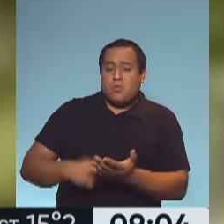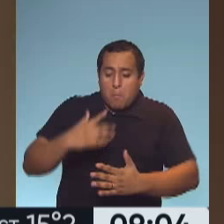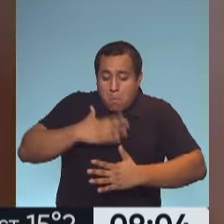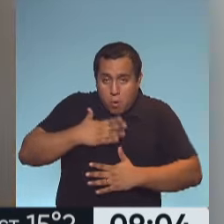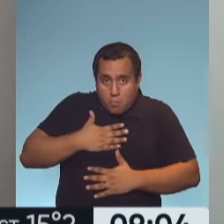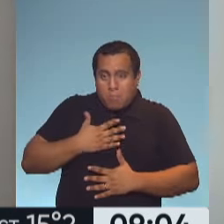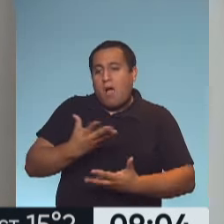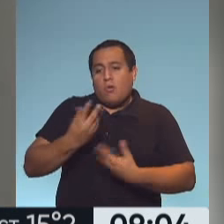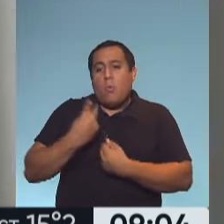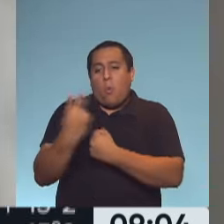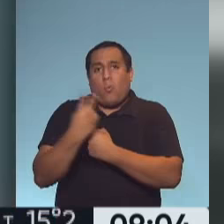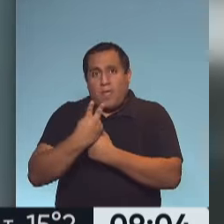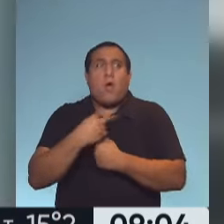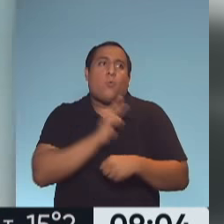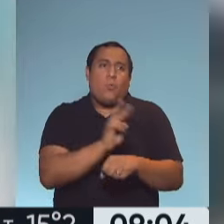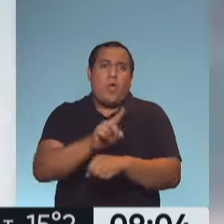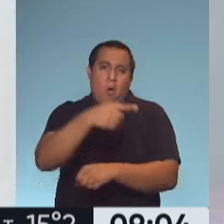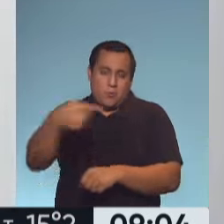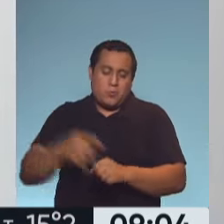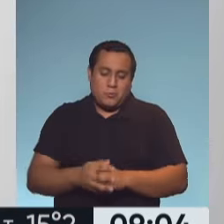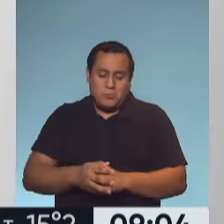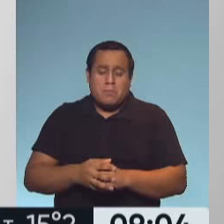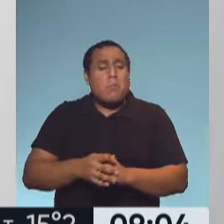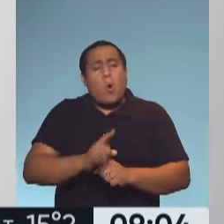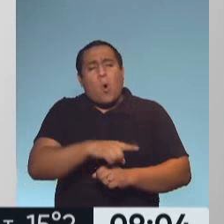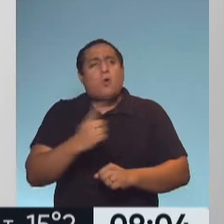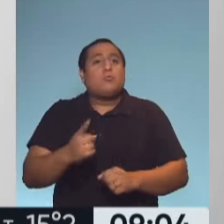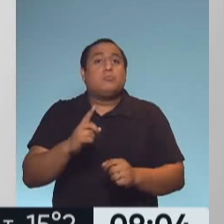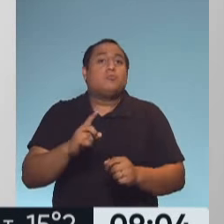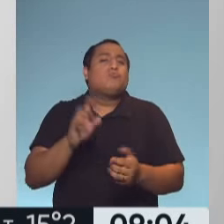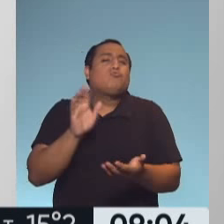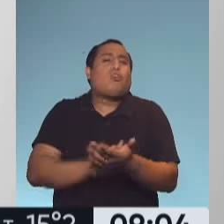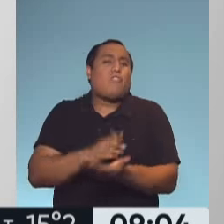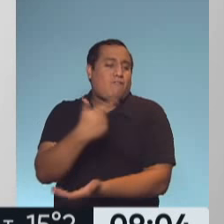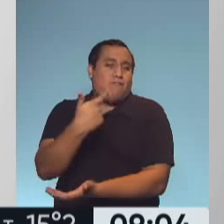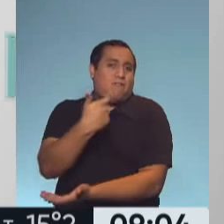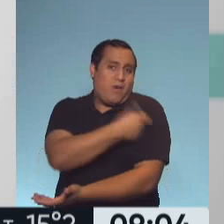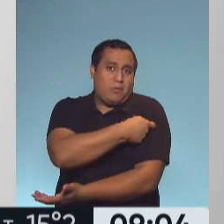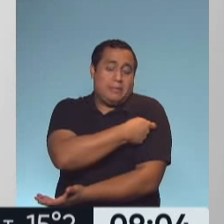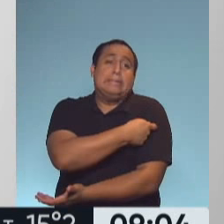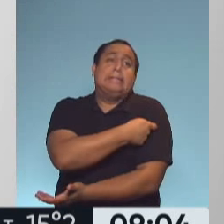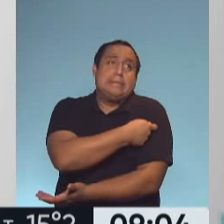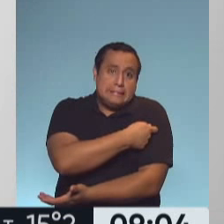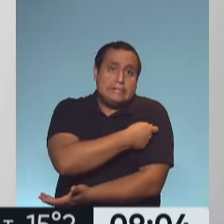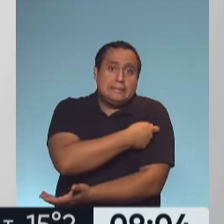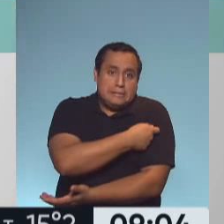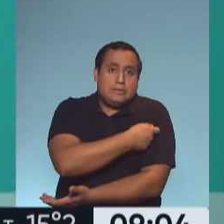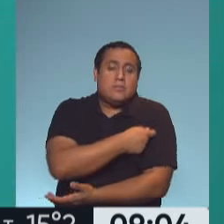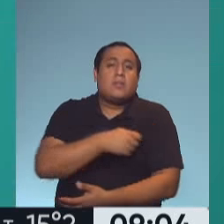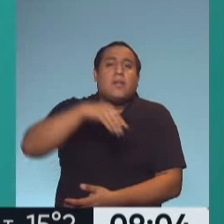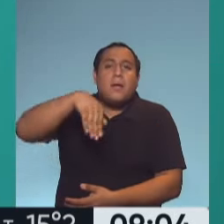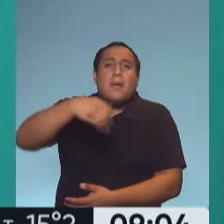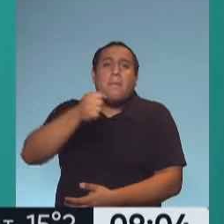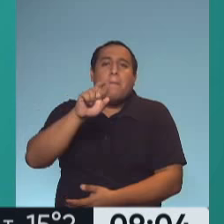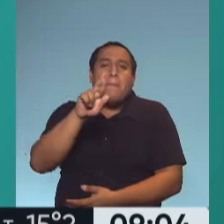pueden salvar sin duda a nosotros y a nuestro entorno. Y la otra parte, Omar, es la de la vacunación. Realmente la noticia del fallecimiento de Mauro